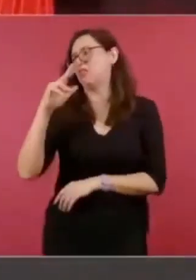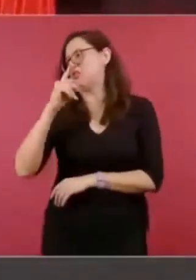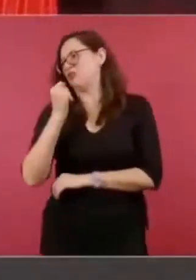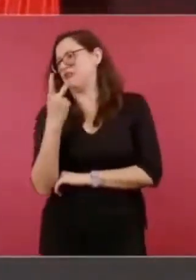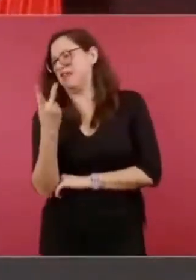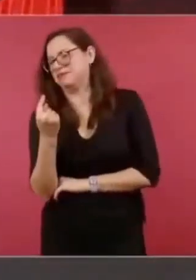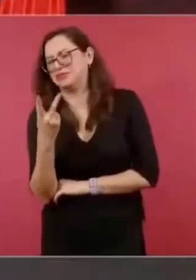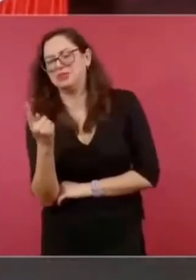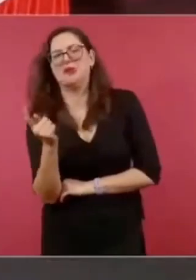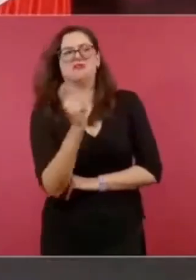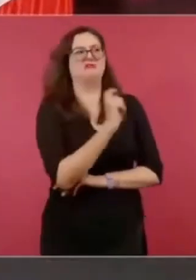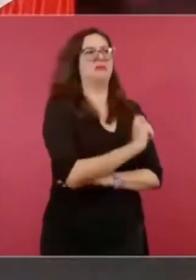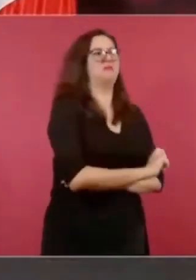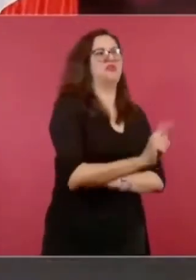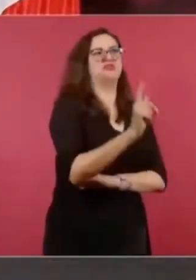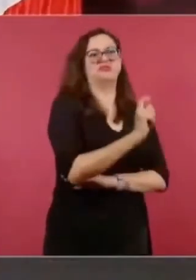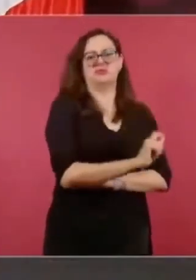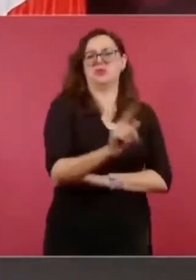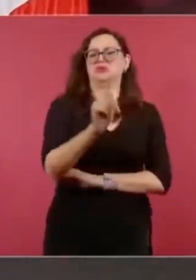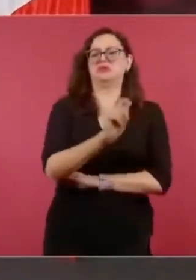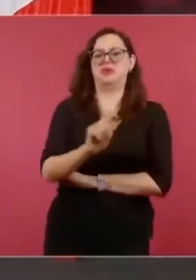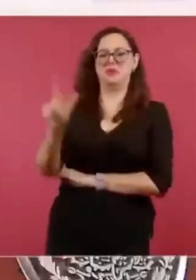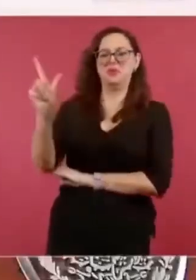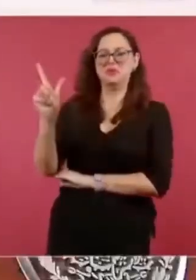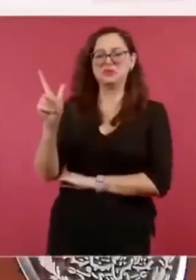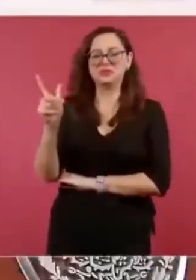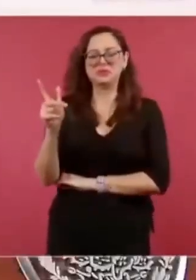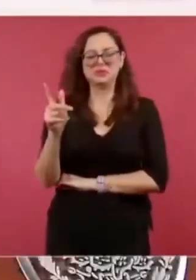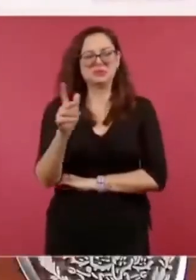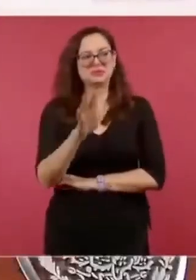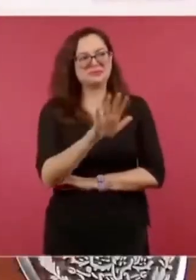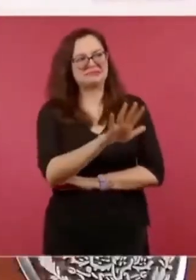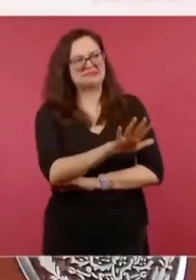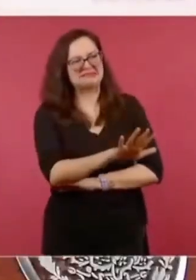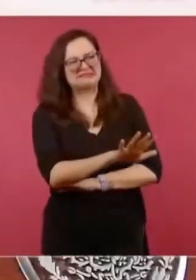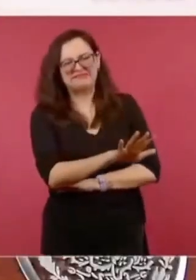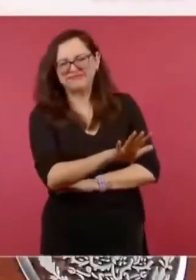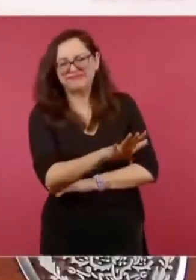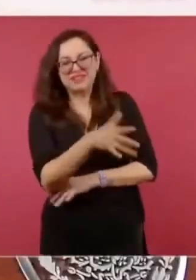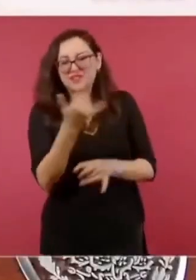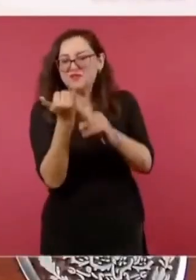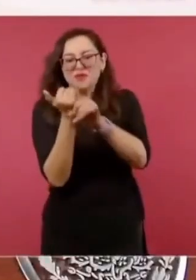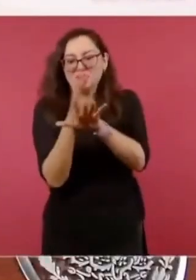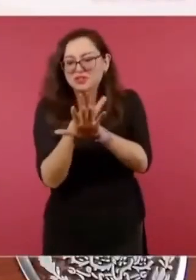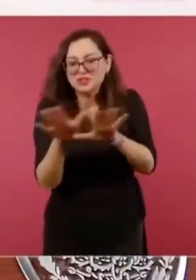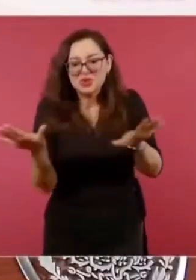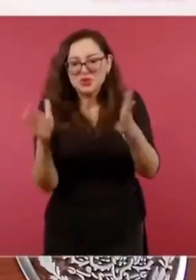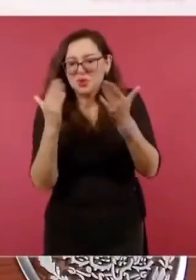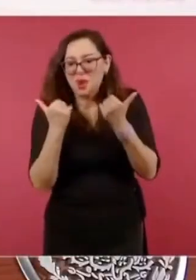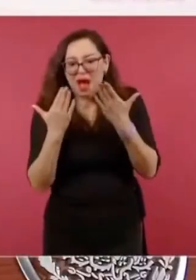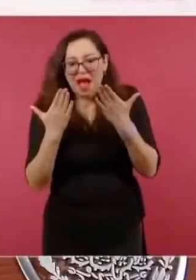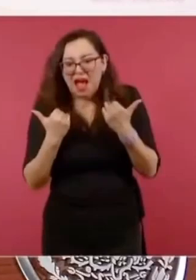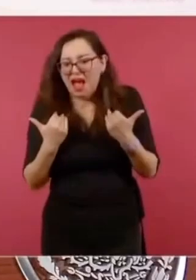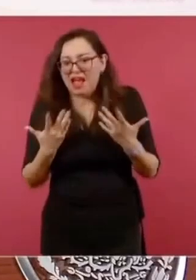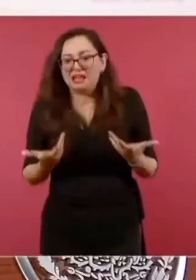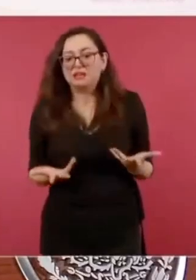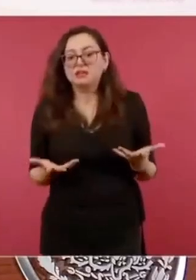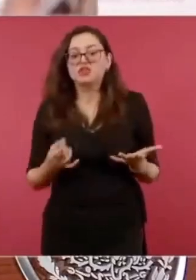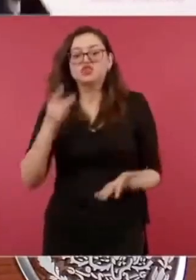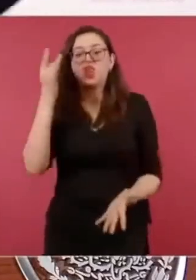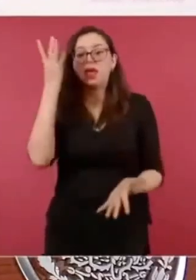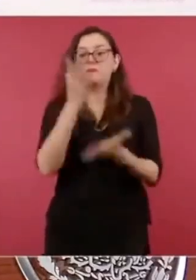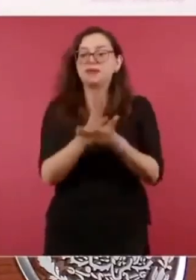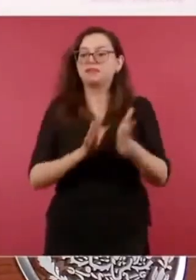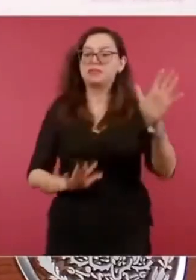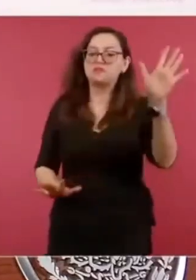televisión, que no informan, que manipulan, que